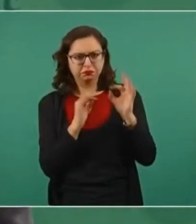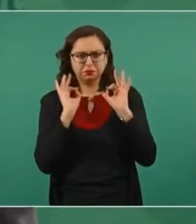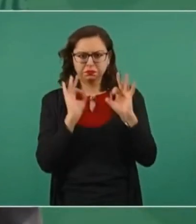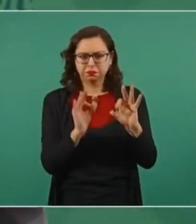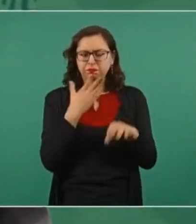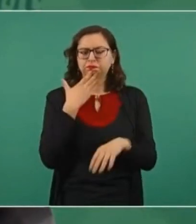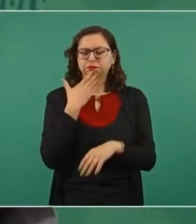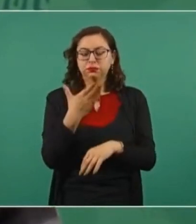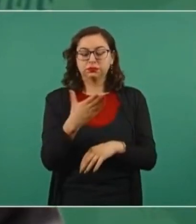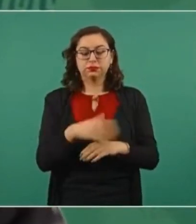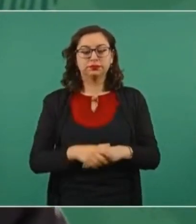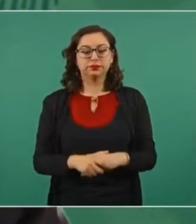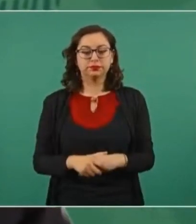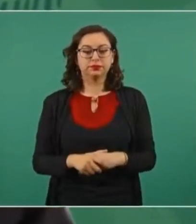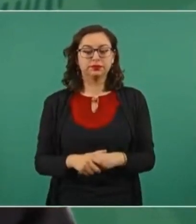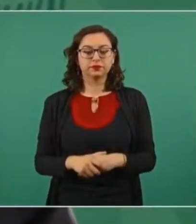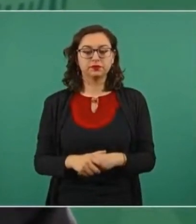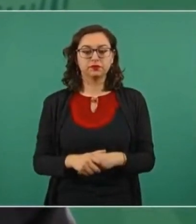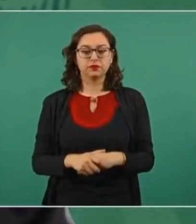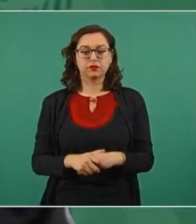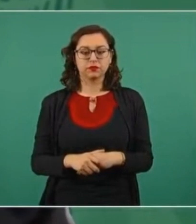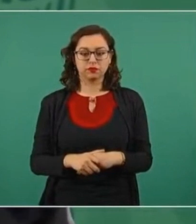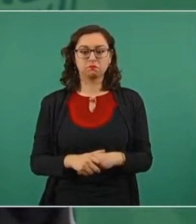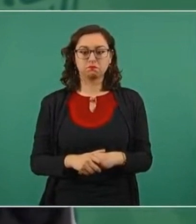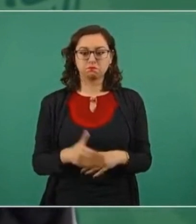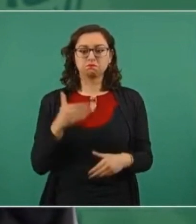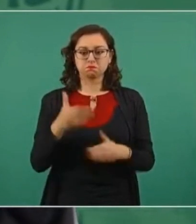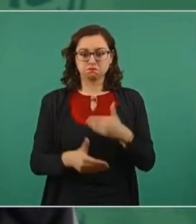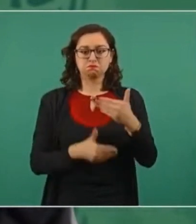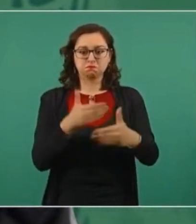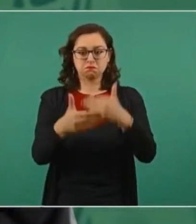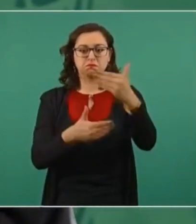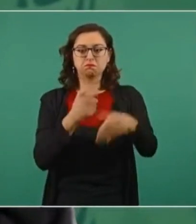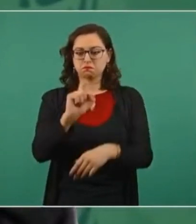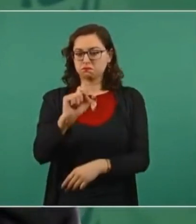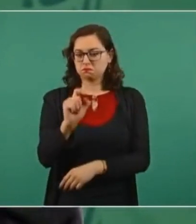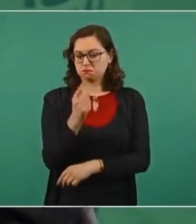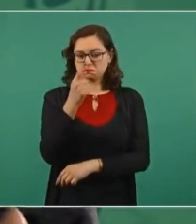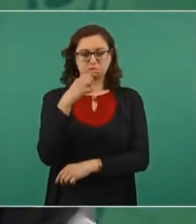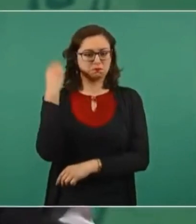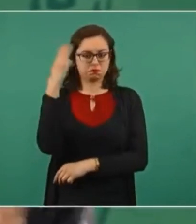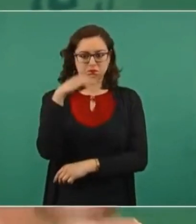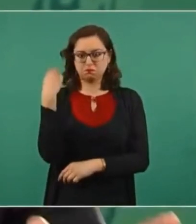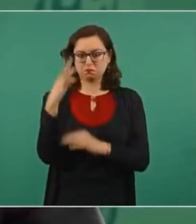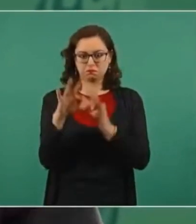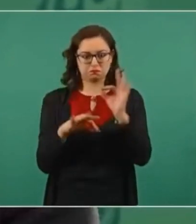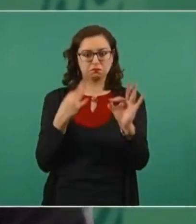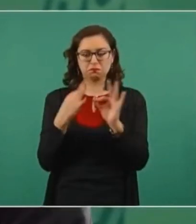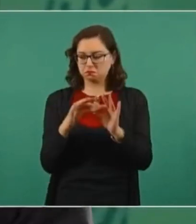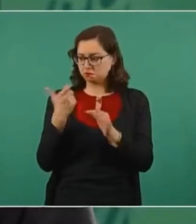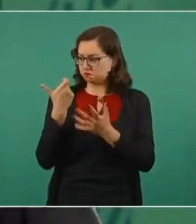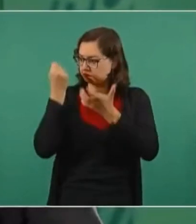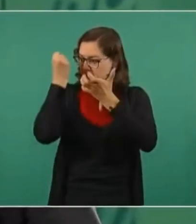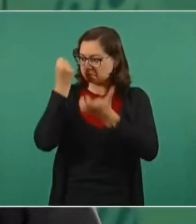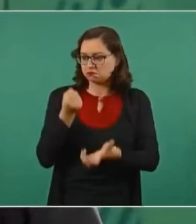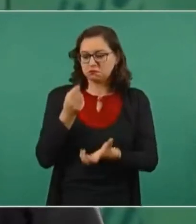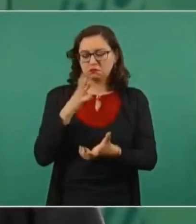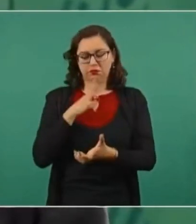se va a concluir el 21 de marzo y tenemos el presupuesto